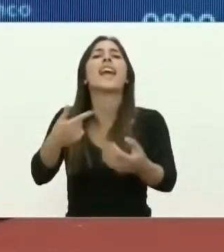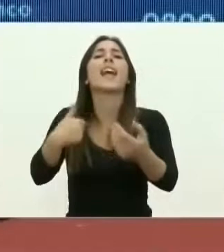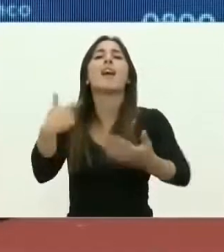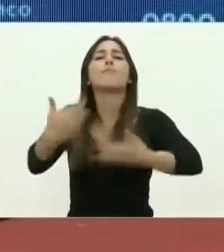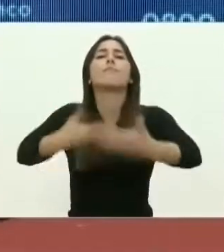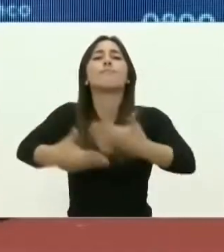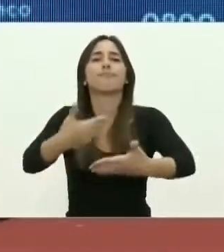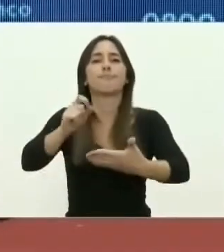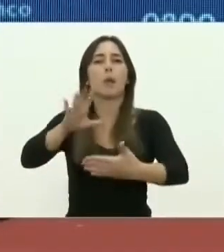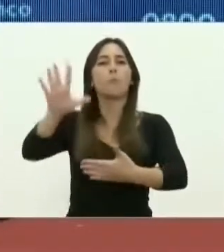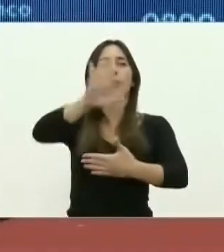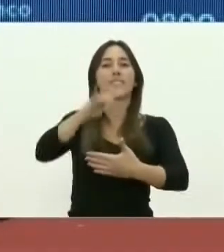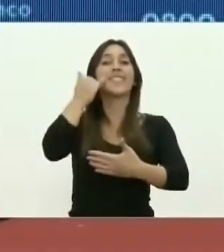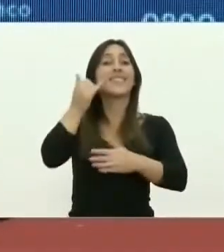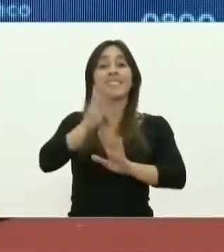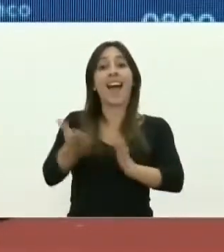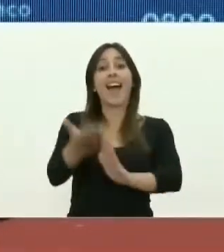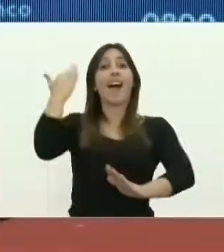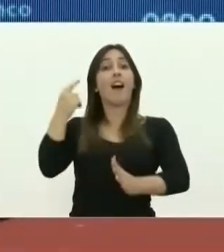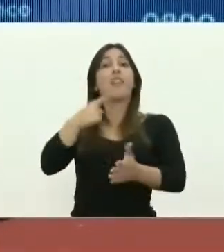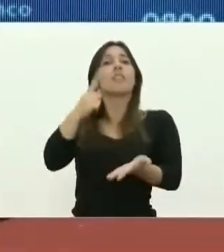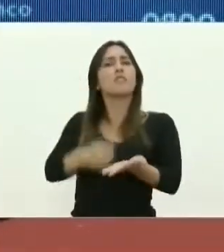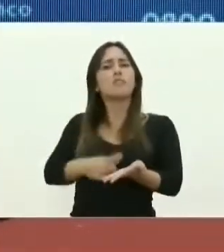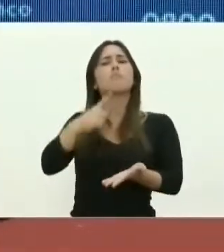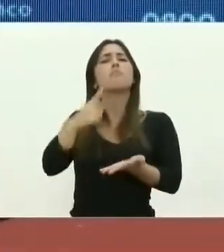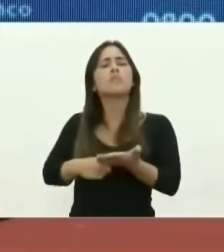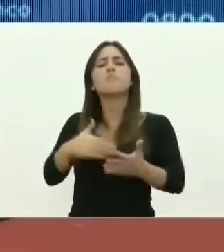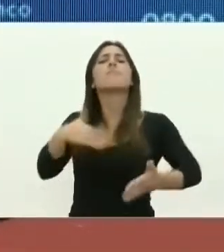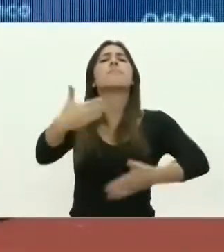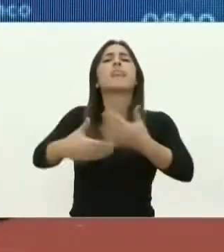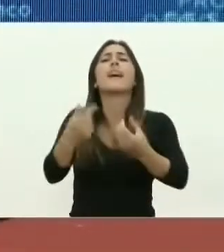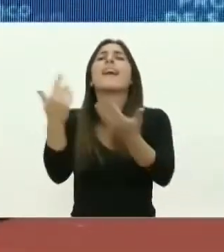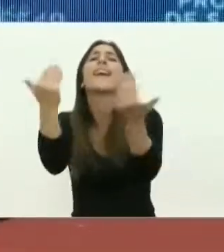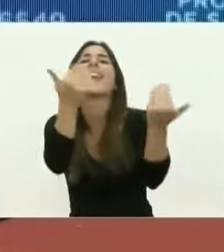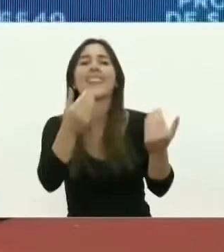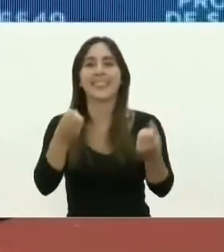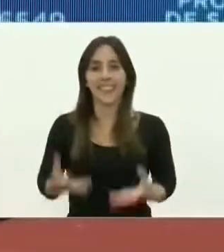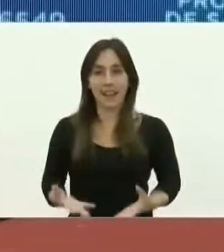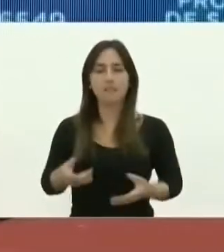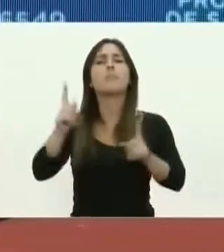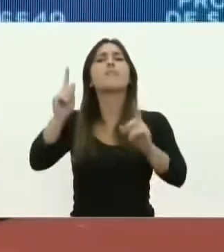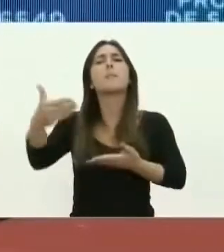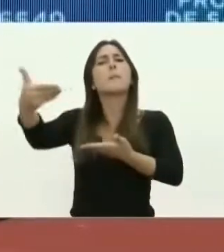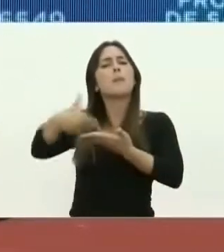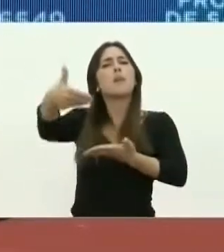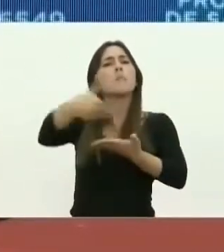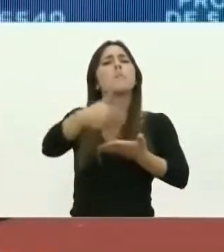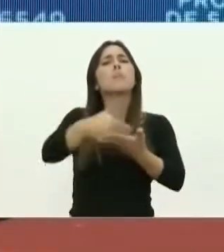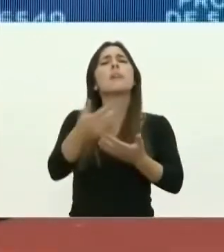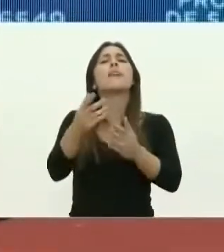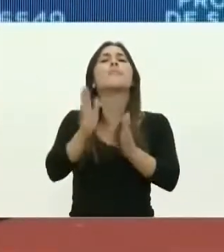a partir de las decisiones adoptadas por el Gobierno Provincial y la valoración de los pedidos de nuevas excepciones